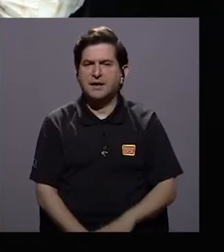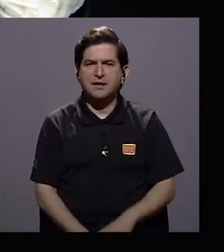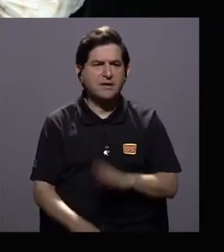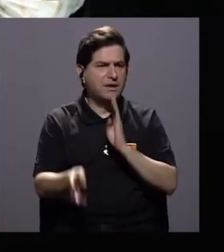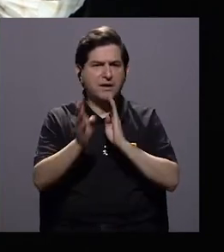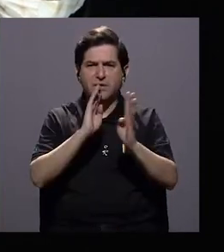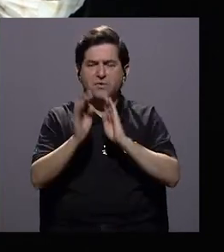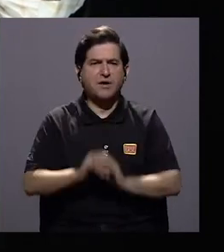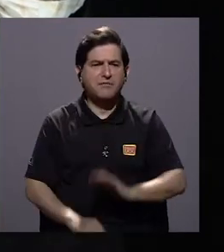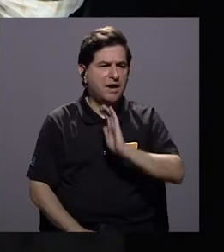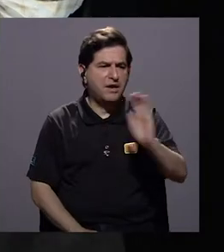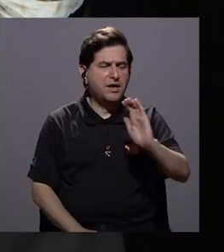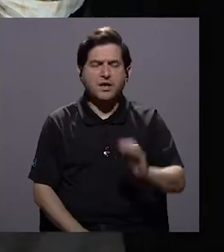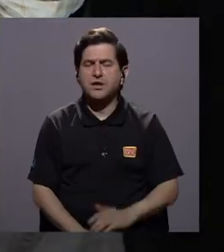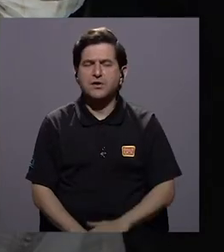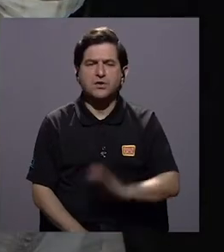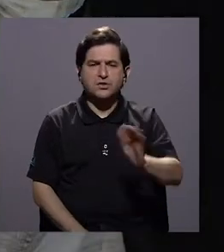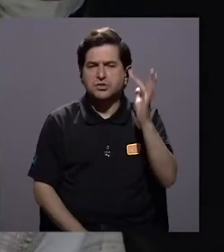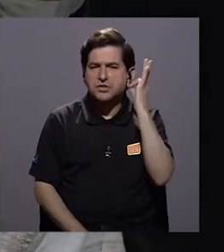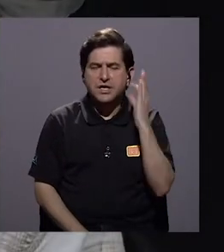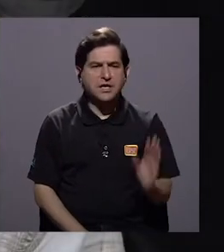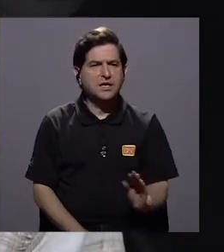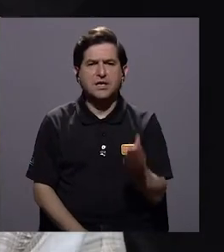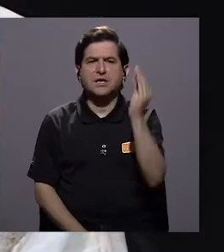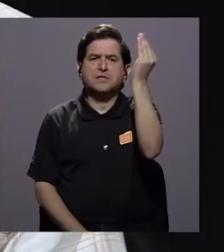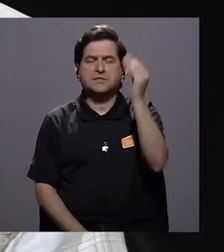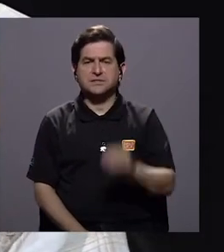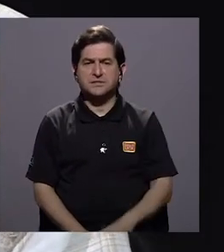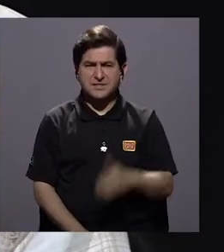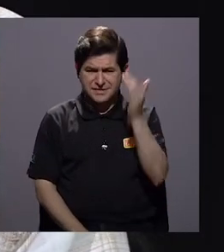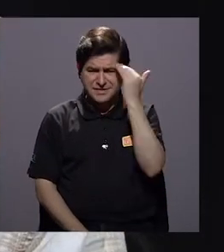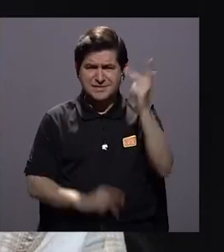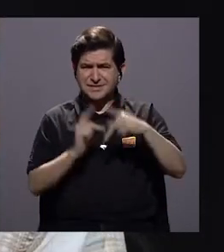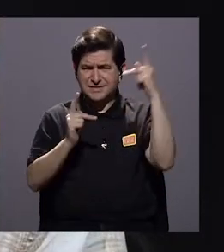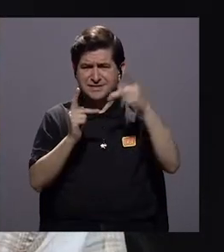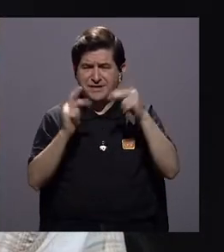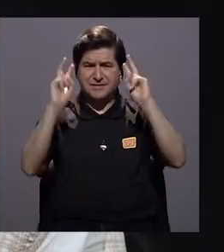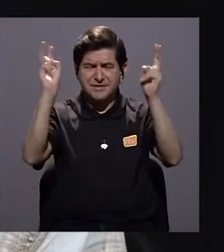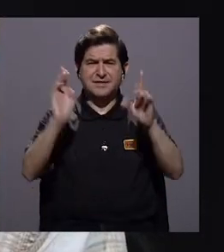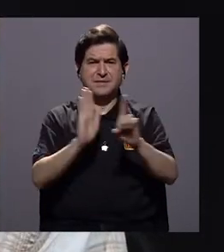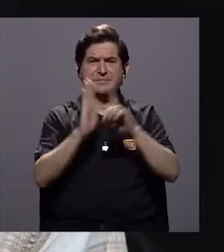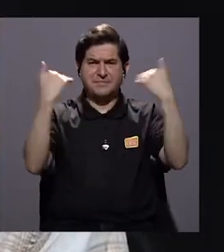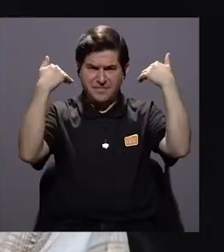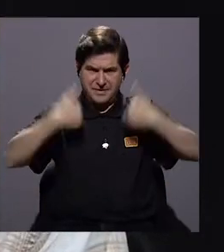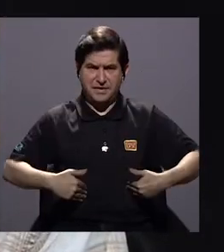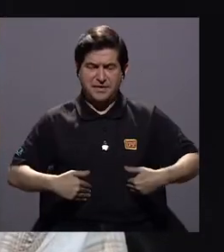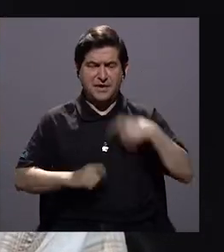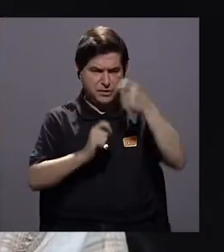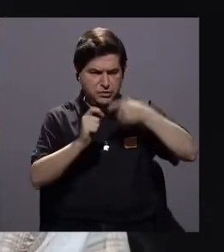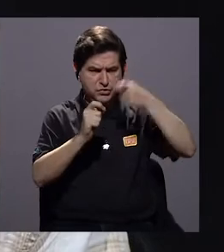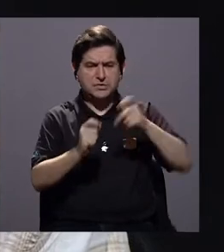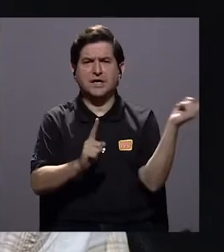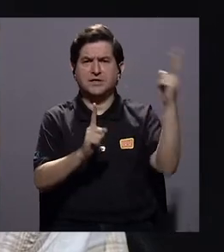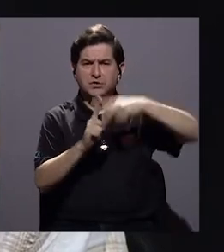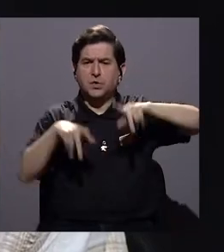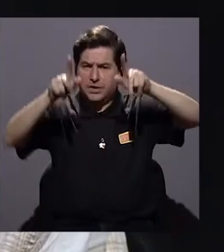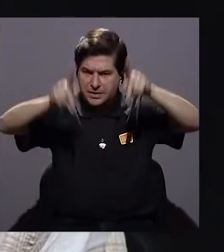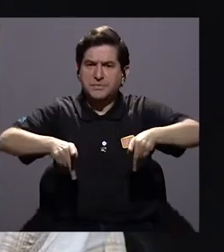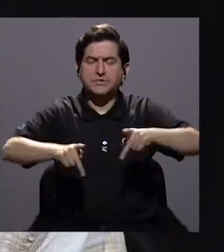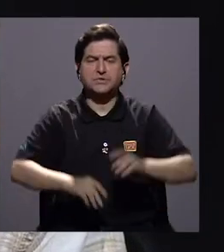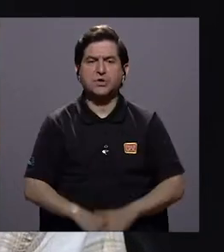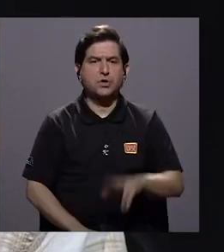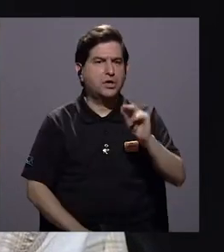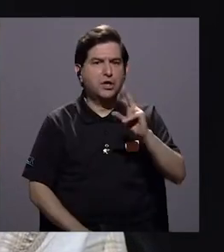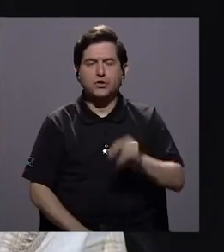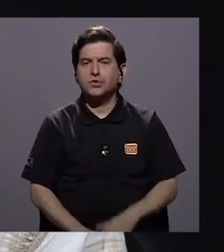podemos hablar de niños, niñas y adolescentes o personas menores de edad? Si sabemos perfectamente que el tema de derechos humanos es un tema concreto que se aplica a personas,